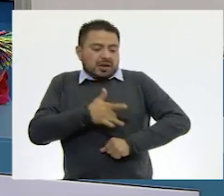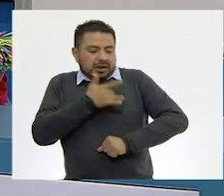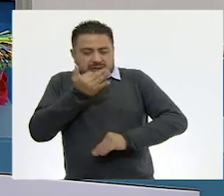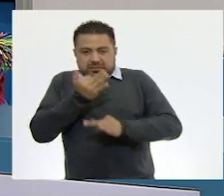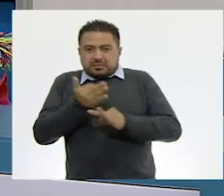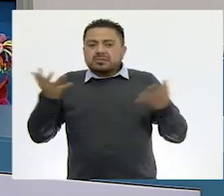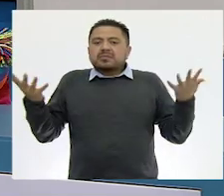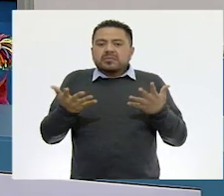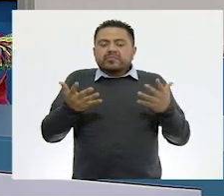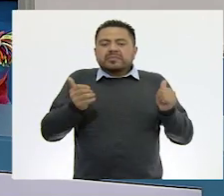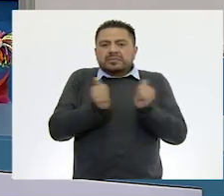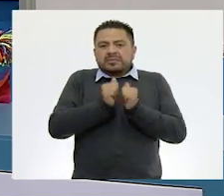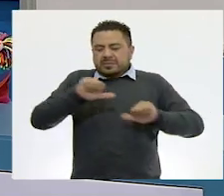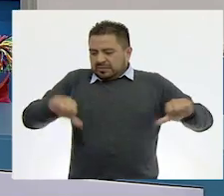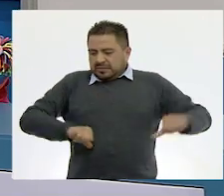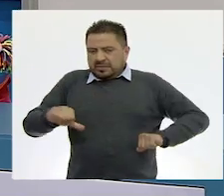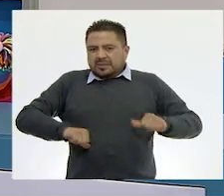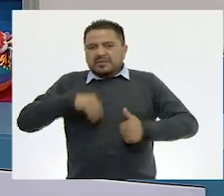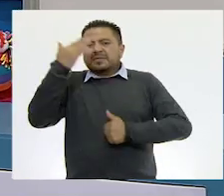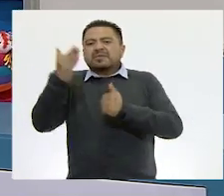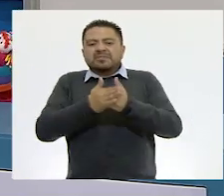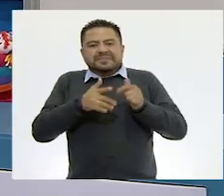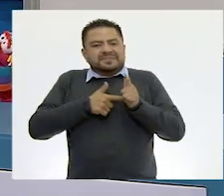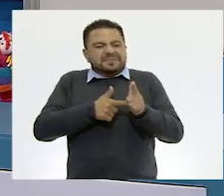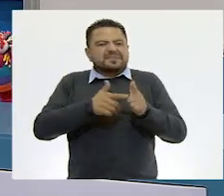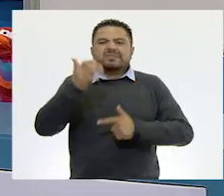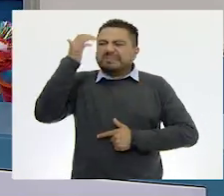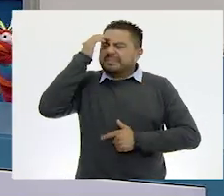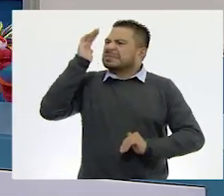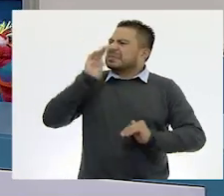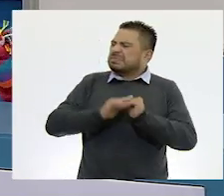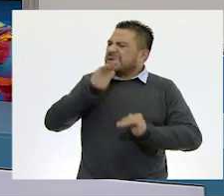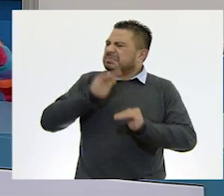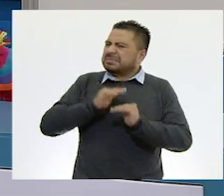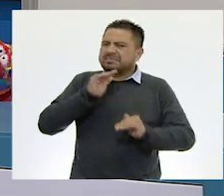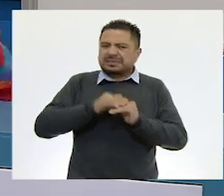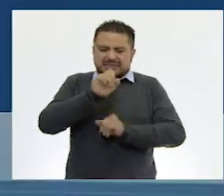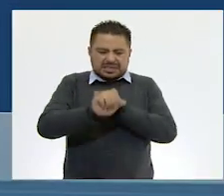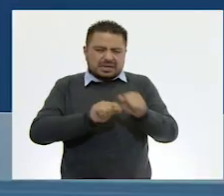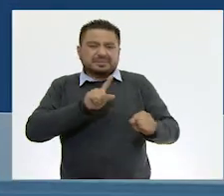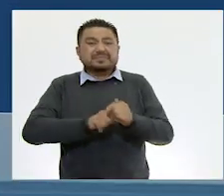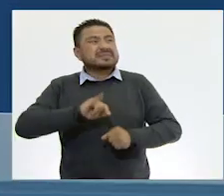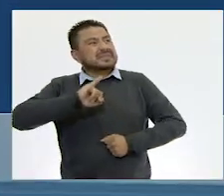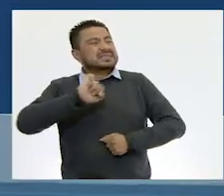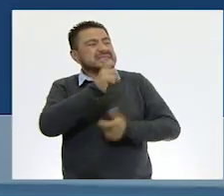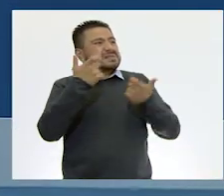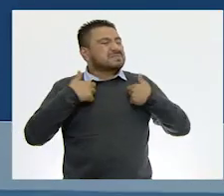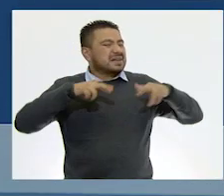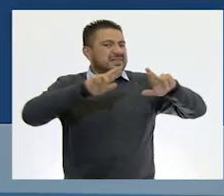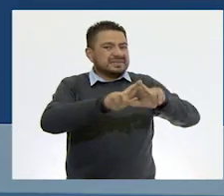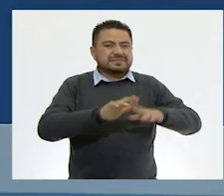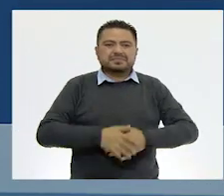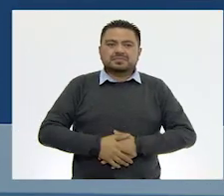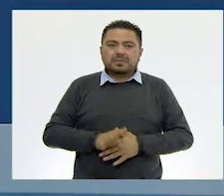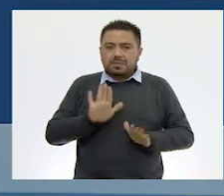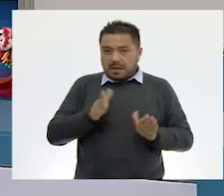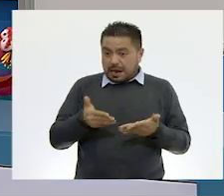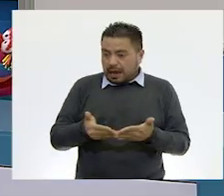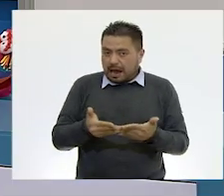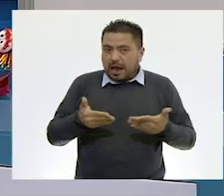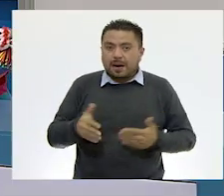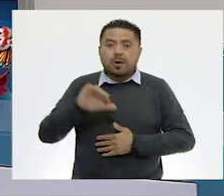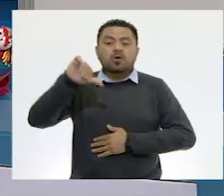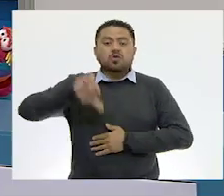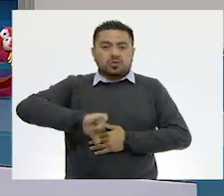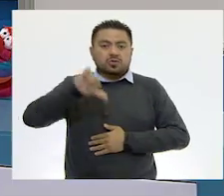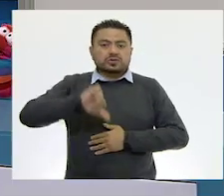si realizamos el reto de la clase para seguir conociendo más especies endémicas? ¡Sí, maestra! Ahora es